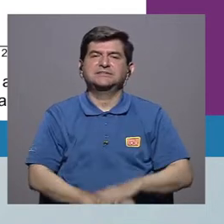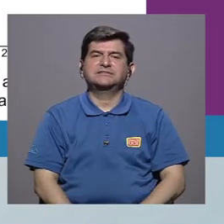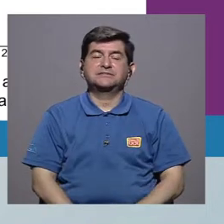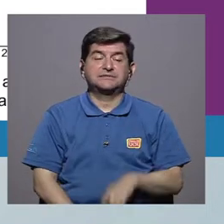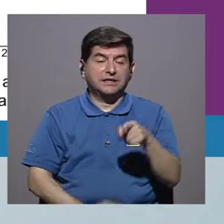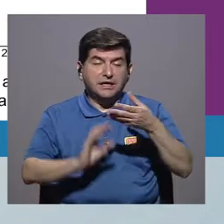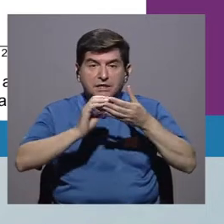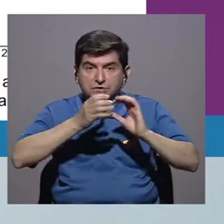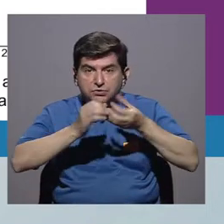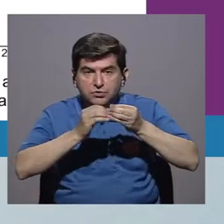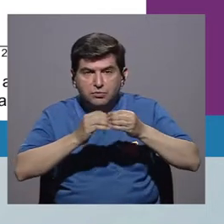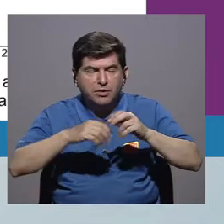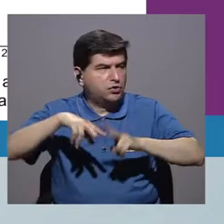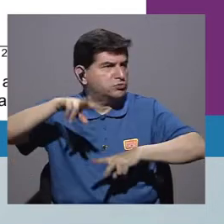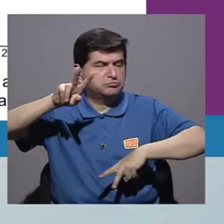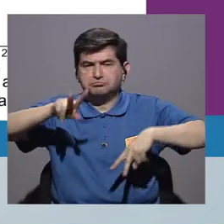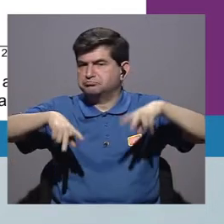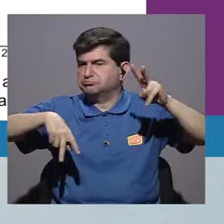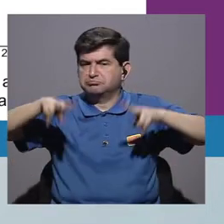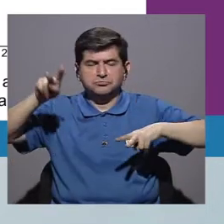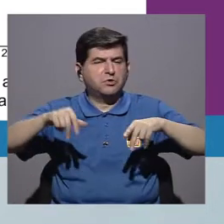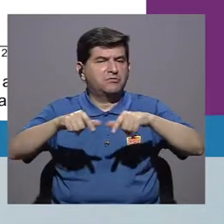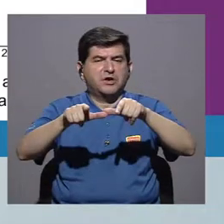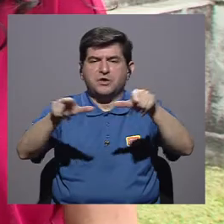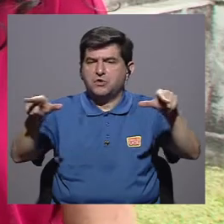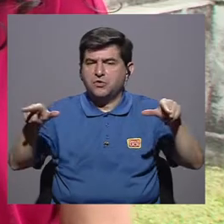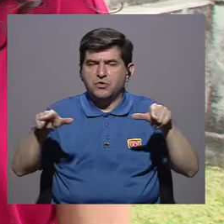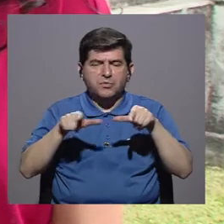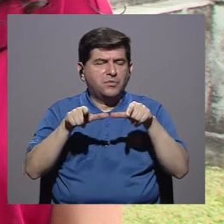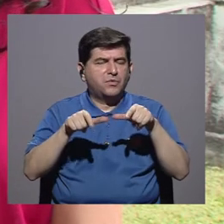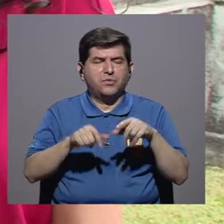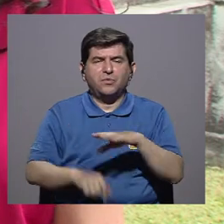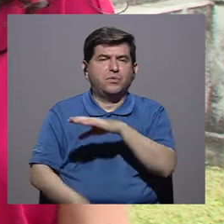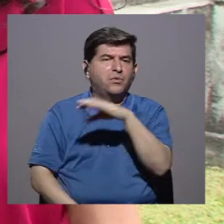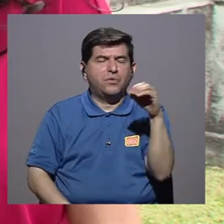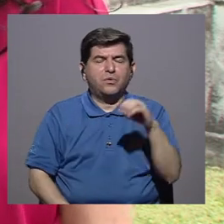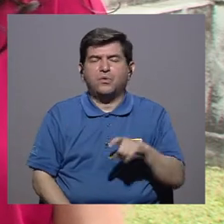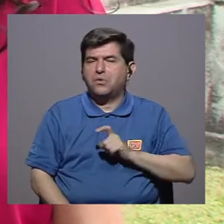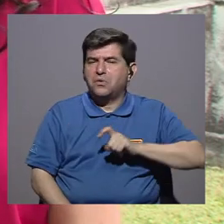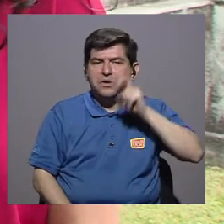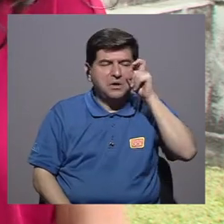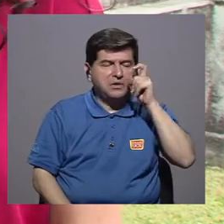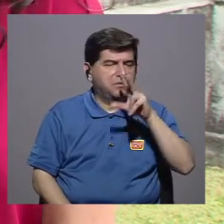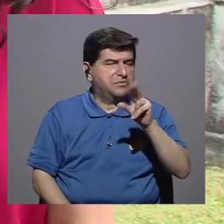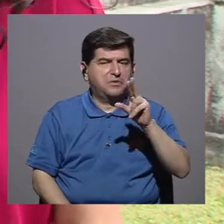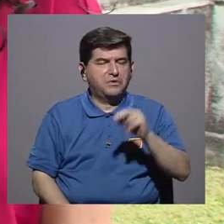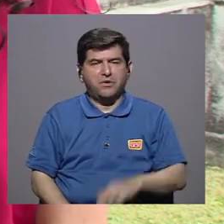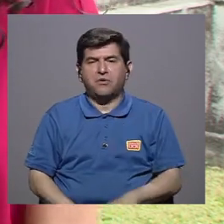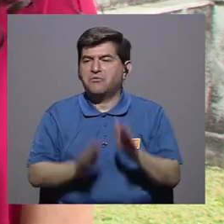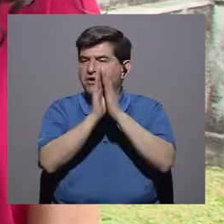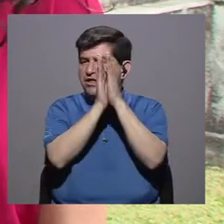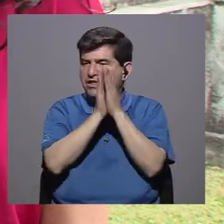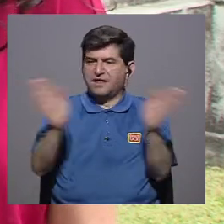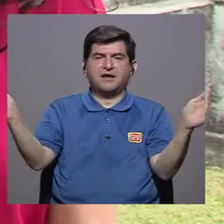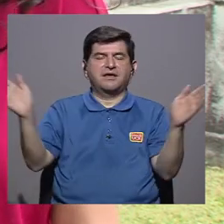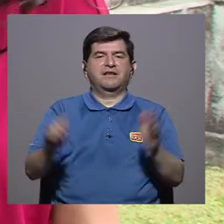Estos datos no variaron por zona geográfica ni por sexo ni así, sino que fueron en general alrededor de